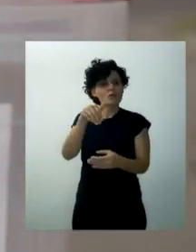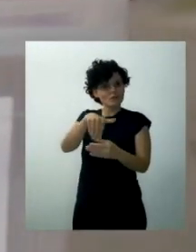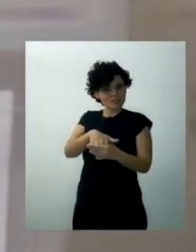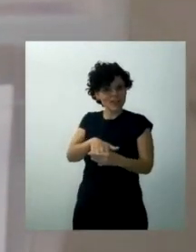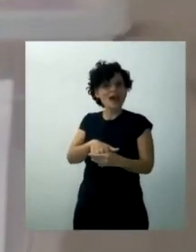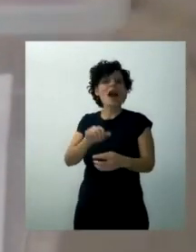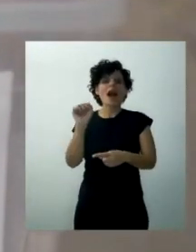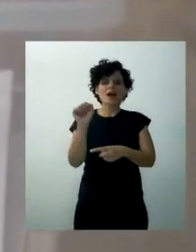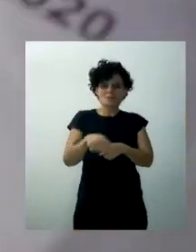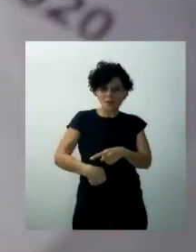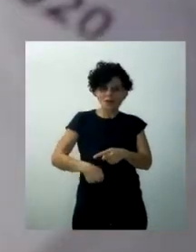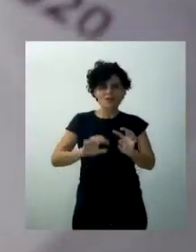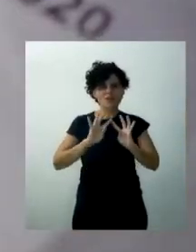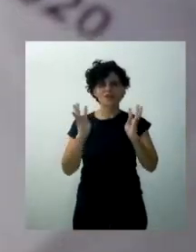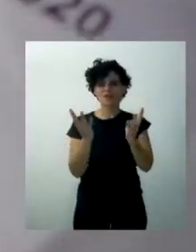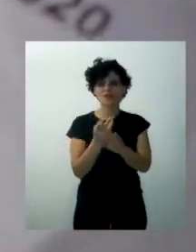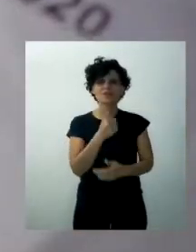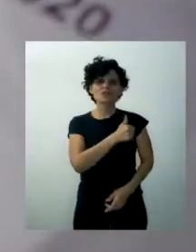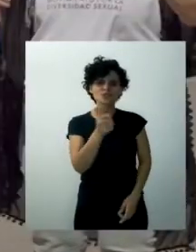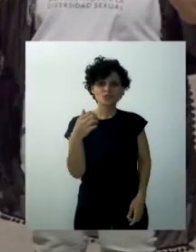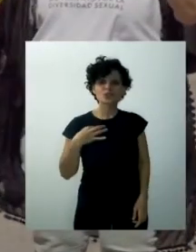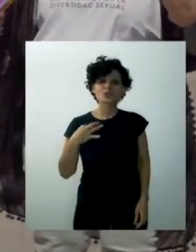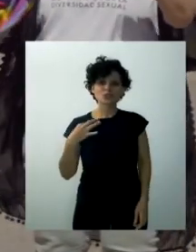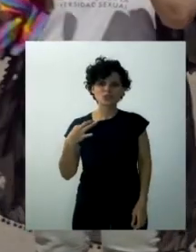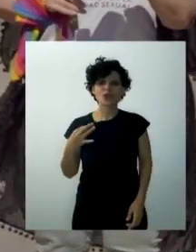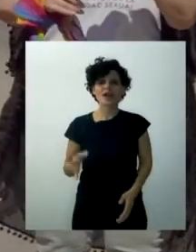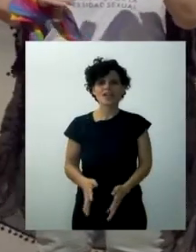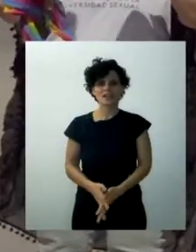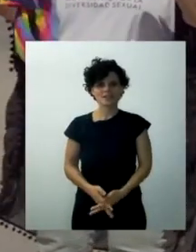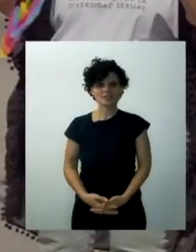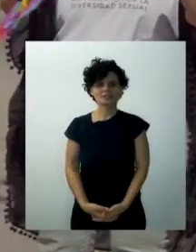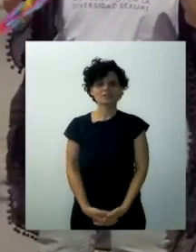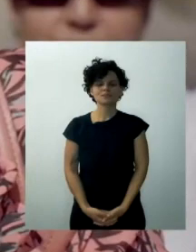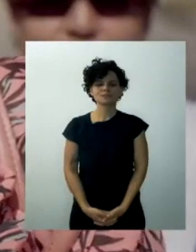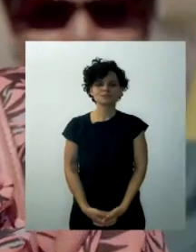votamos, apruebo y convención constitucional.